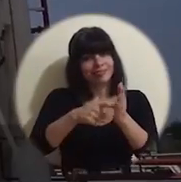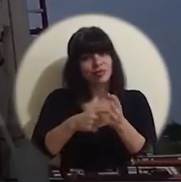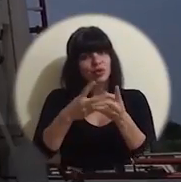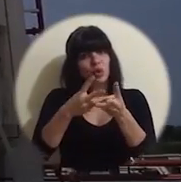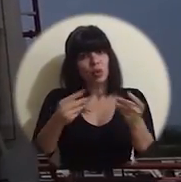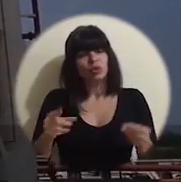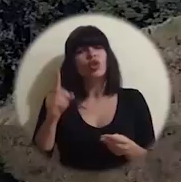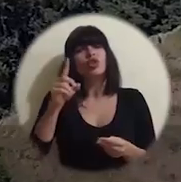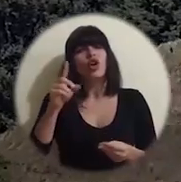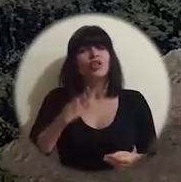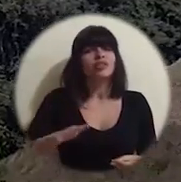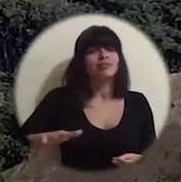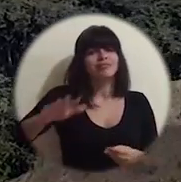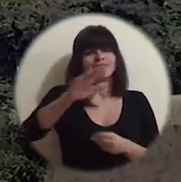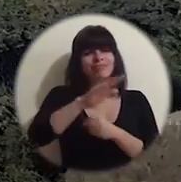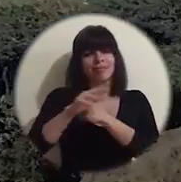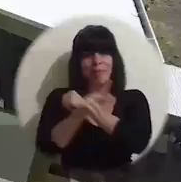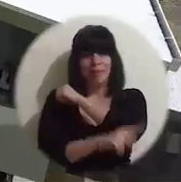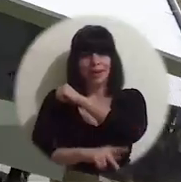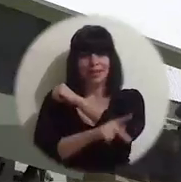por todo el territorio nacional.